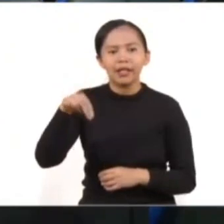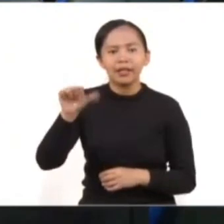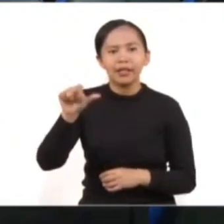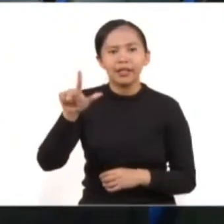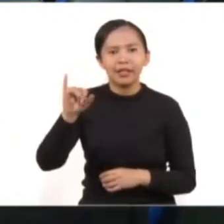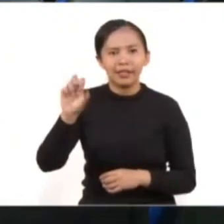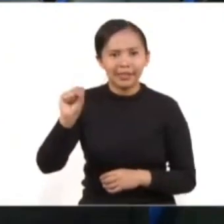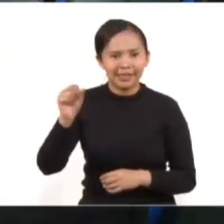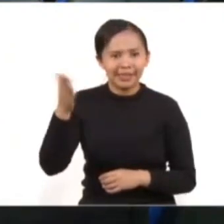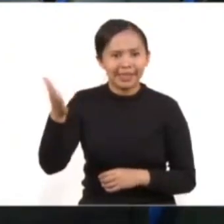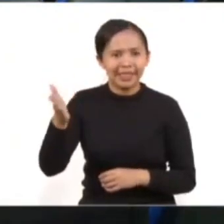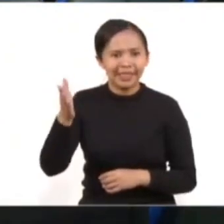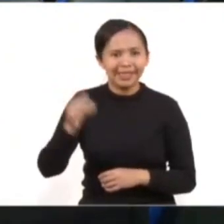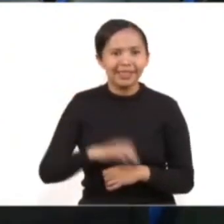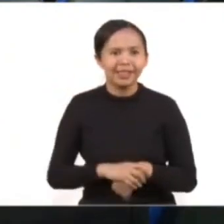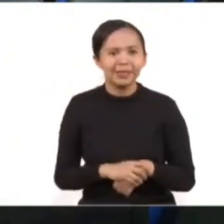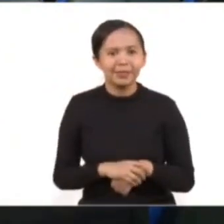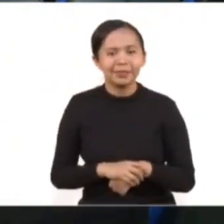violencia contra las mujeres.